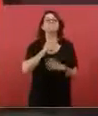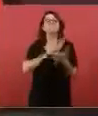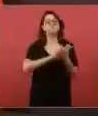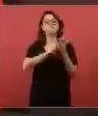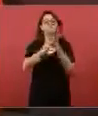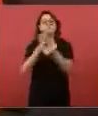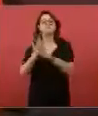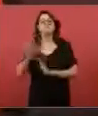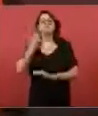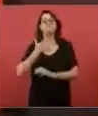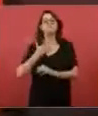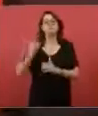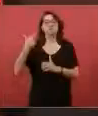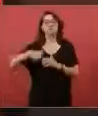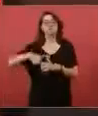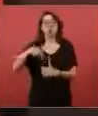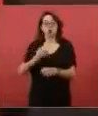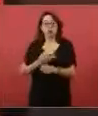La primera etapa.